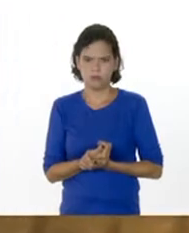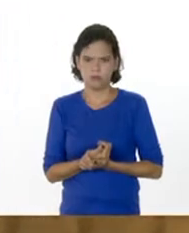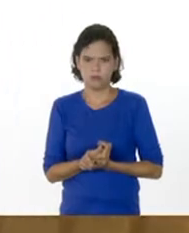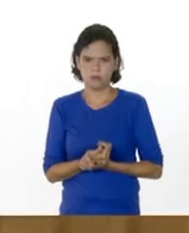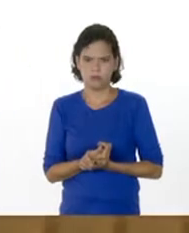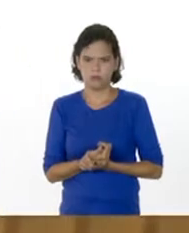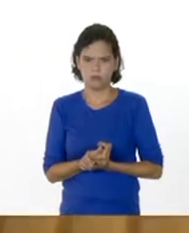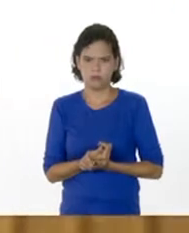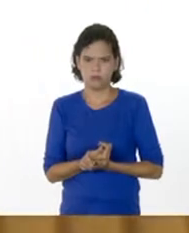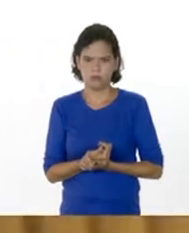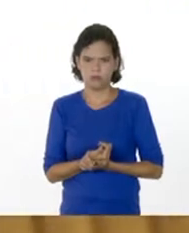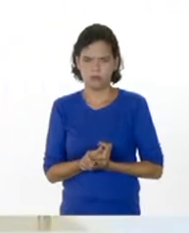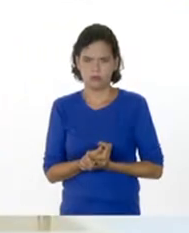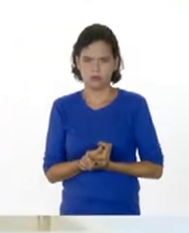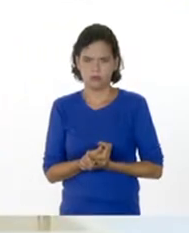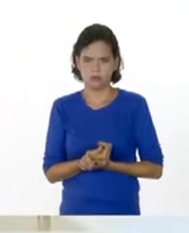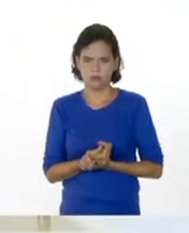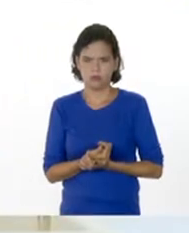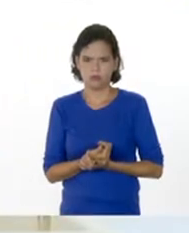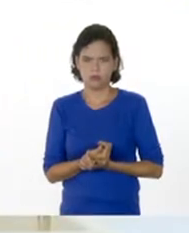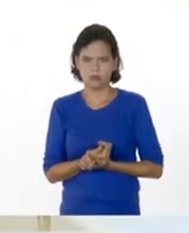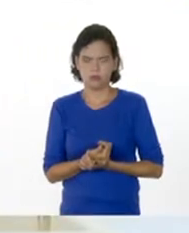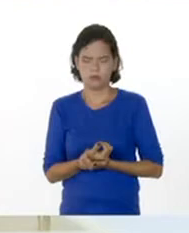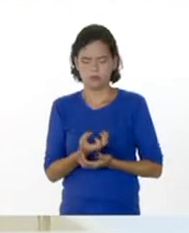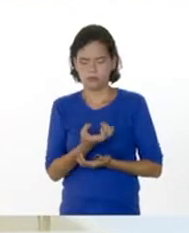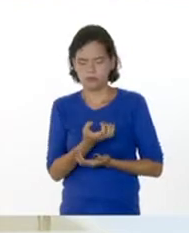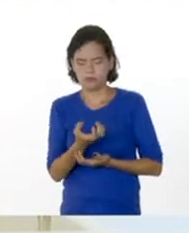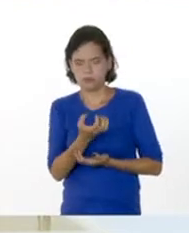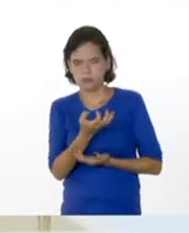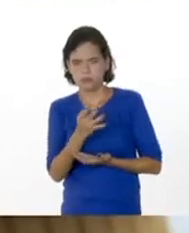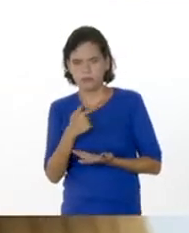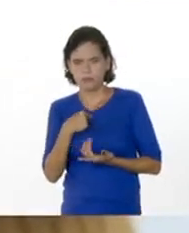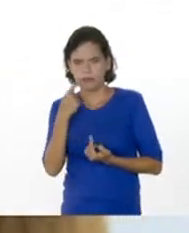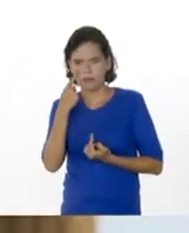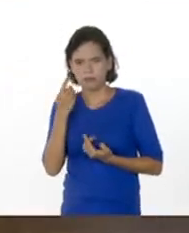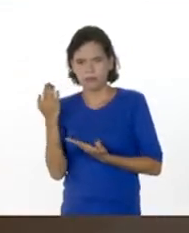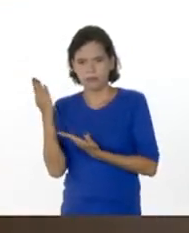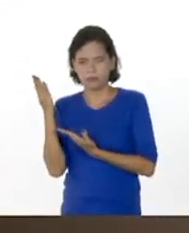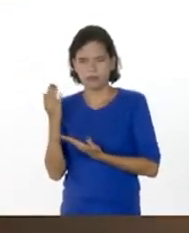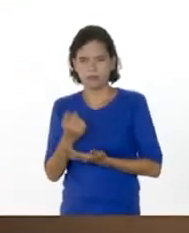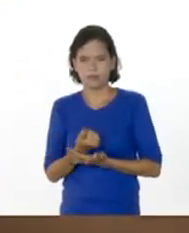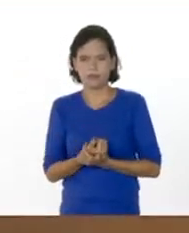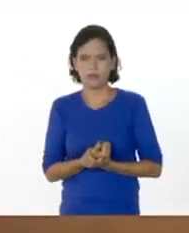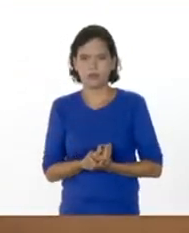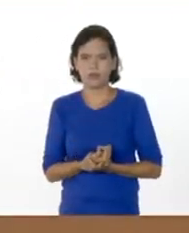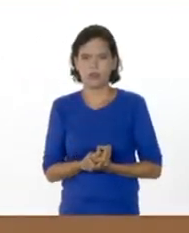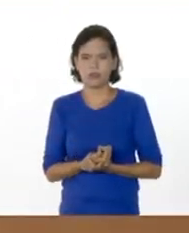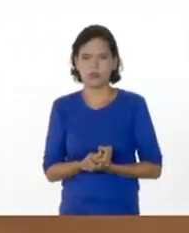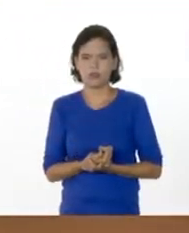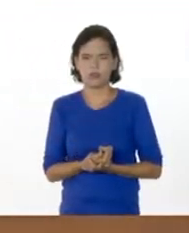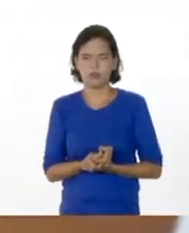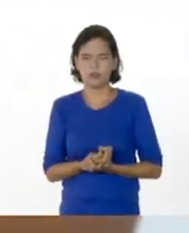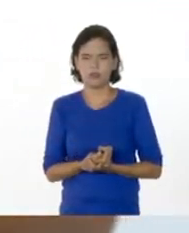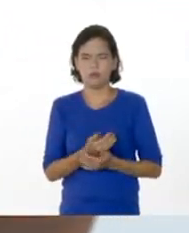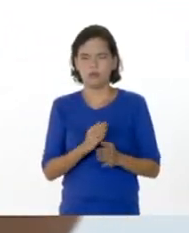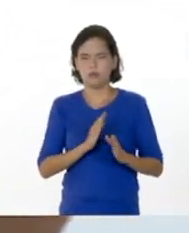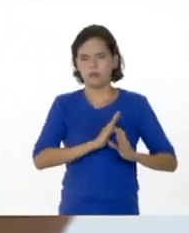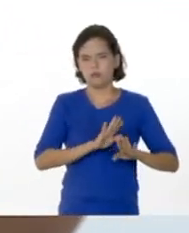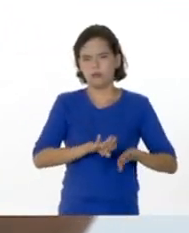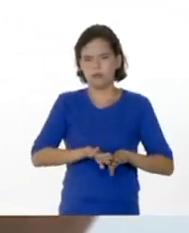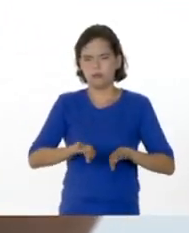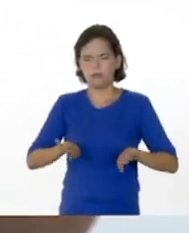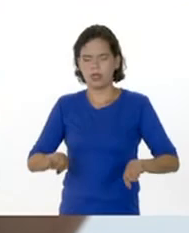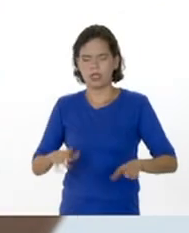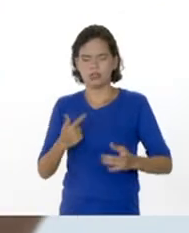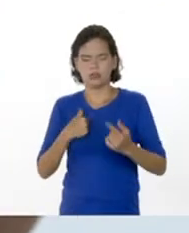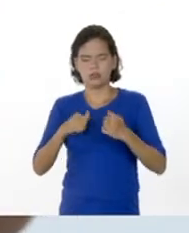¿Ok? Una espuma que este me evidencia la descomposición del